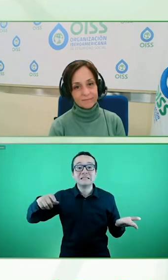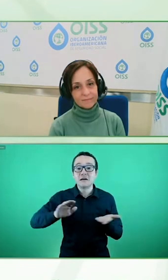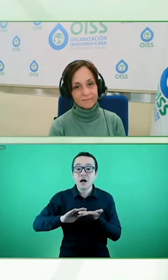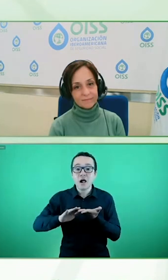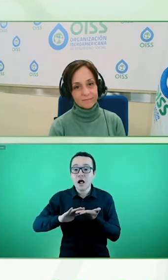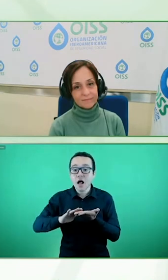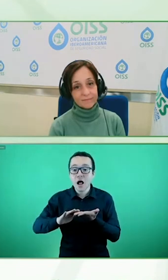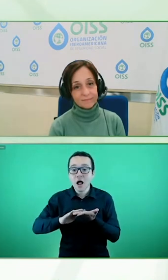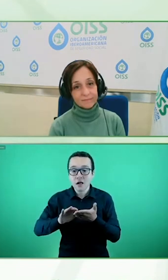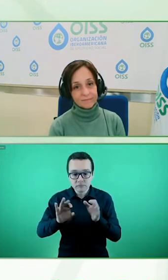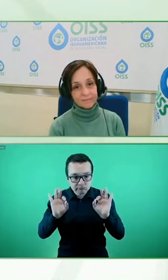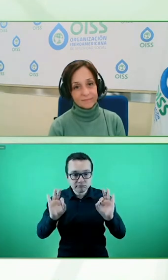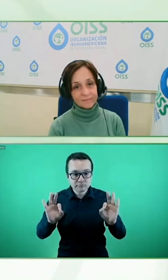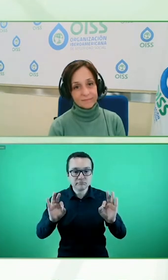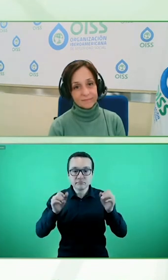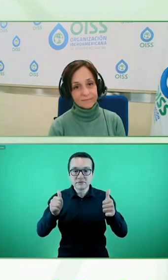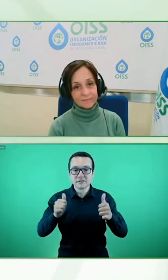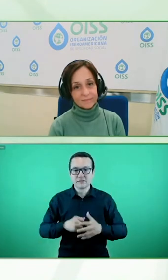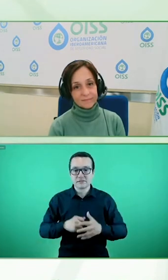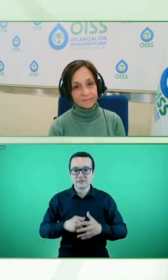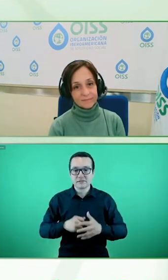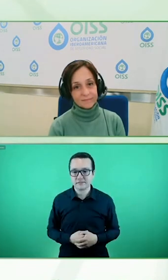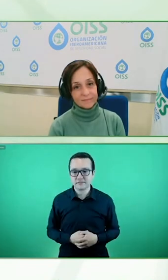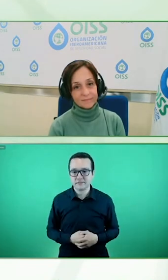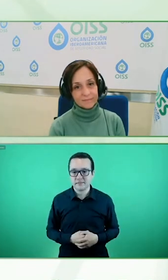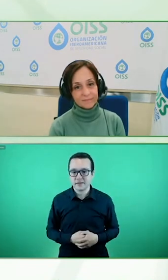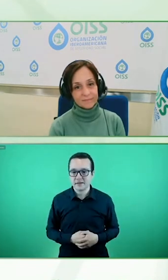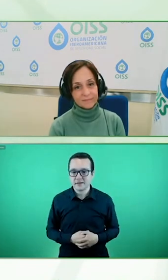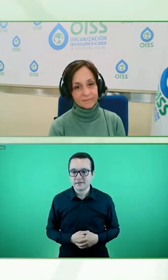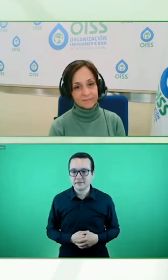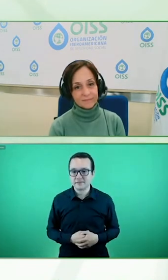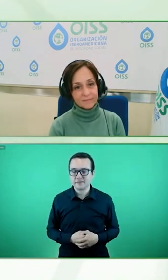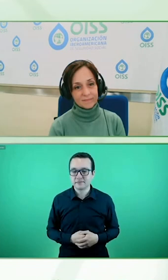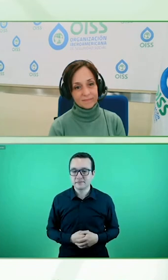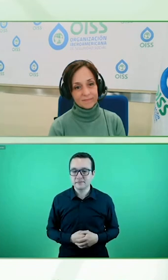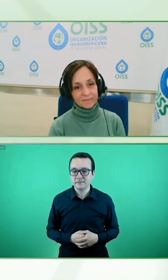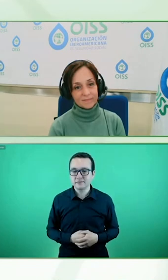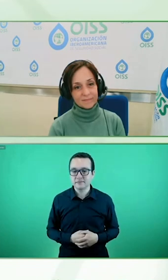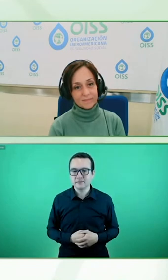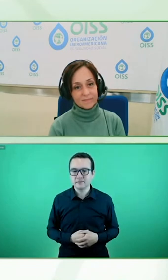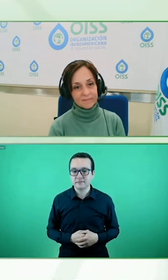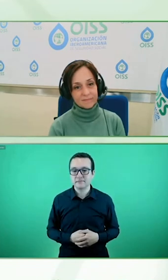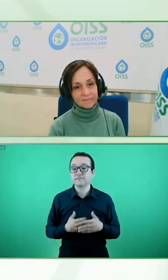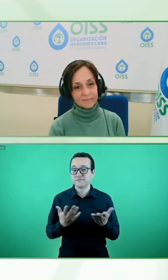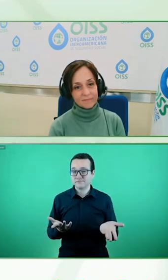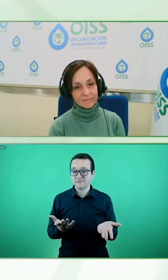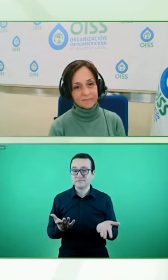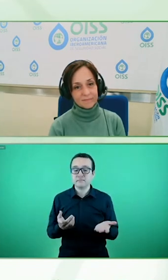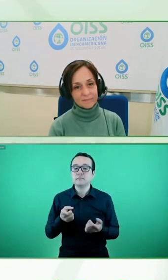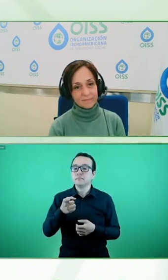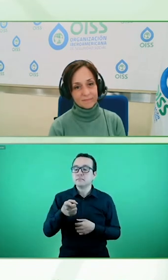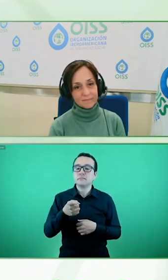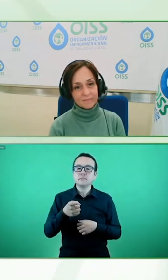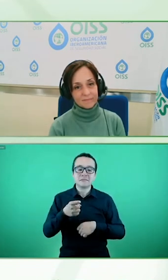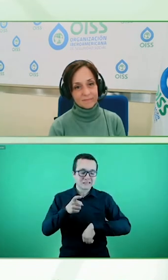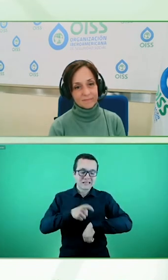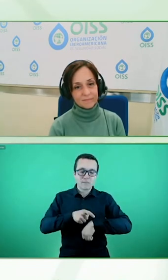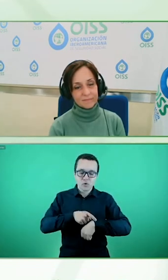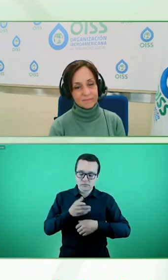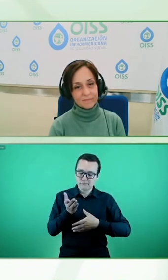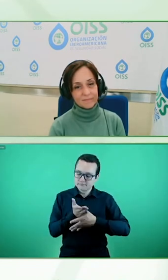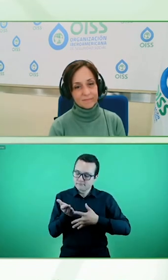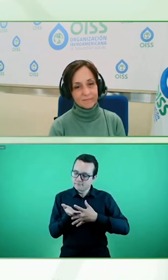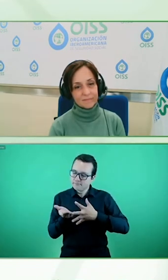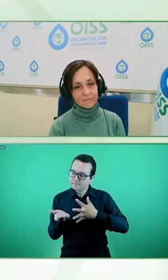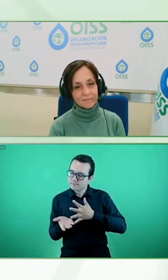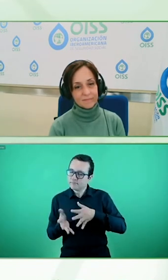ahí como unir esto es los tiempos y un gran aprendizaje nos pasa de haber visto y visitado